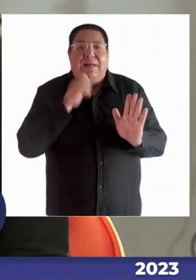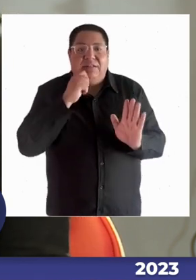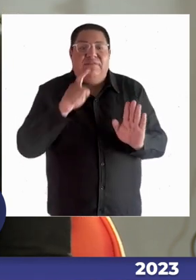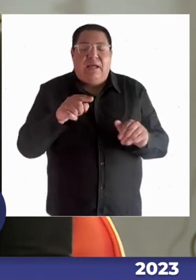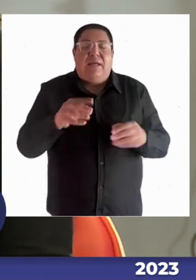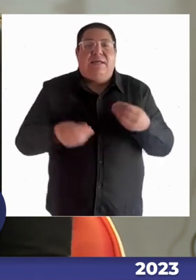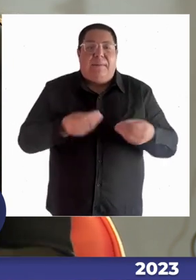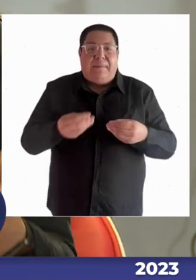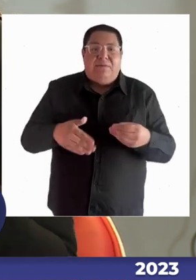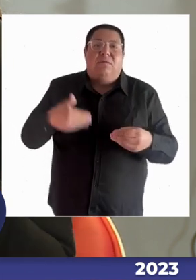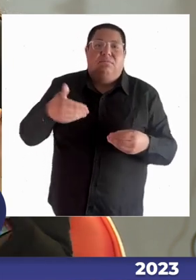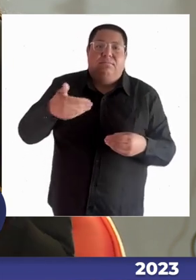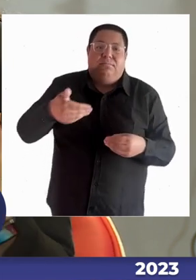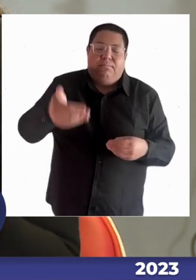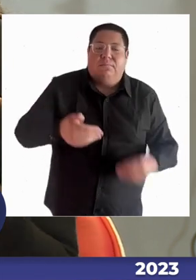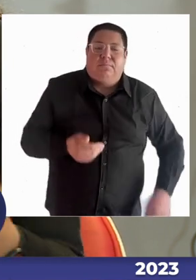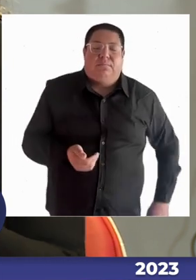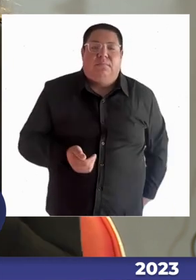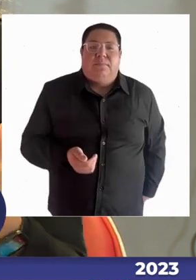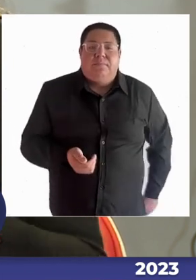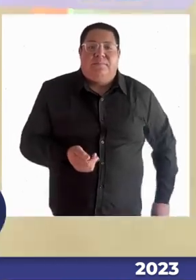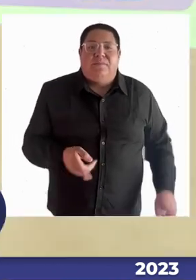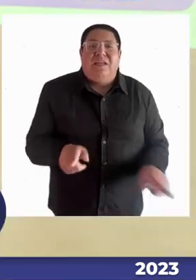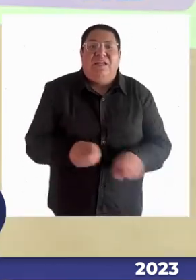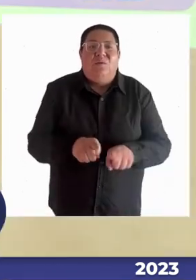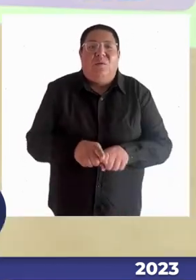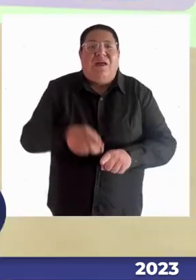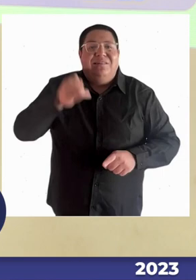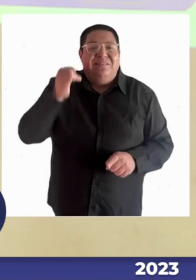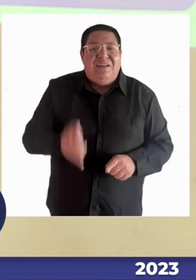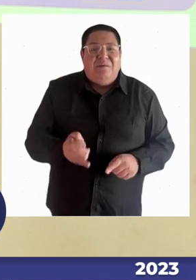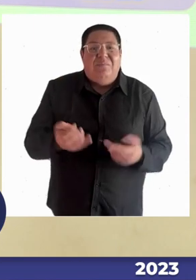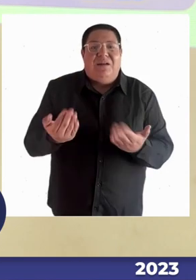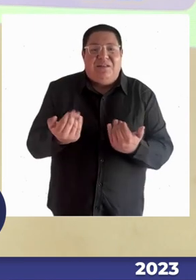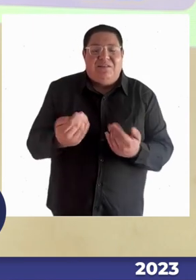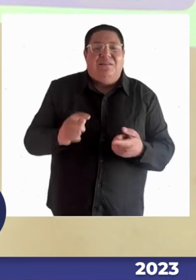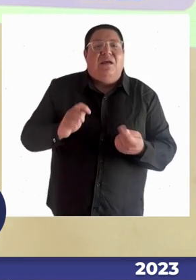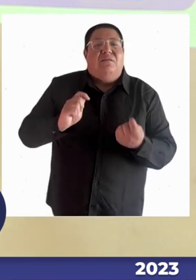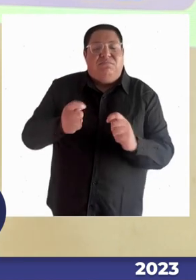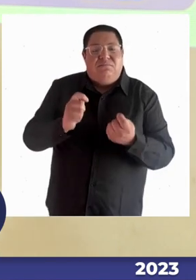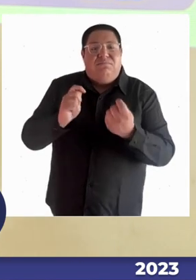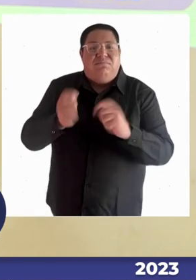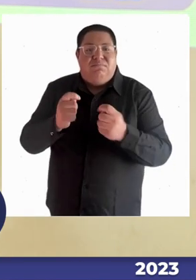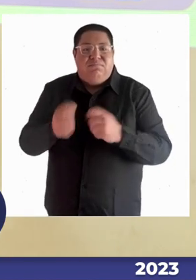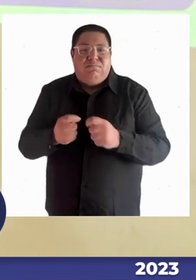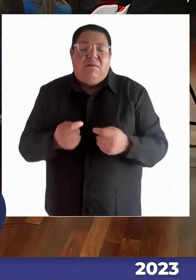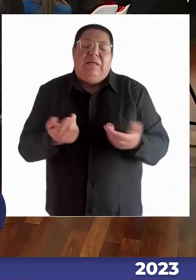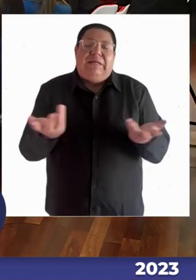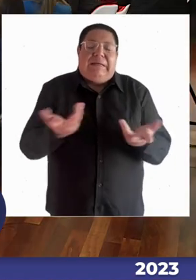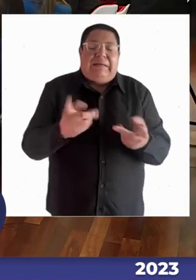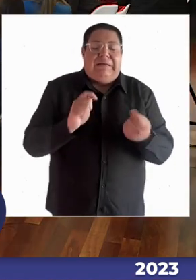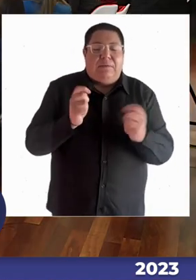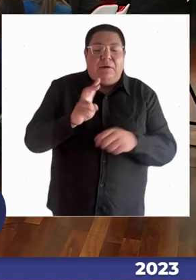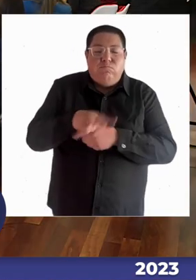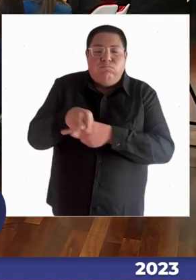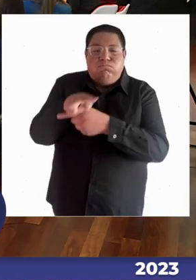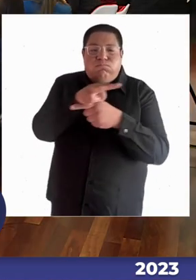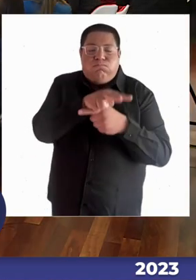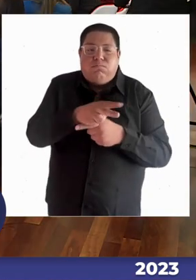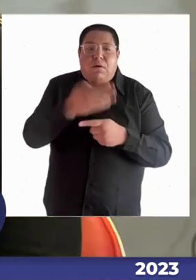social. Por lo tanto, siempre vamos a estar con la necesidad de ir renovando las prácticas y de ir mirando el contexto para poder atender de mejor manera